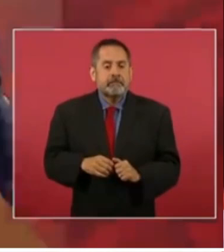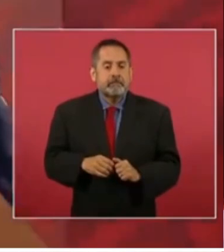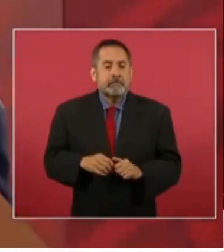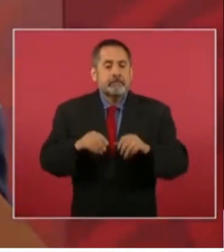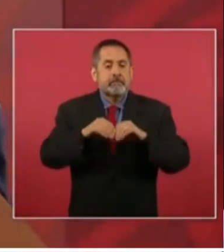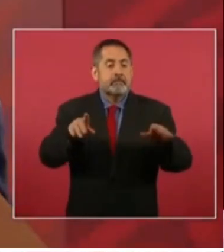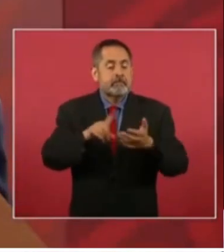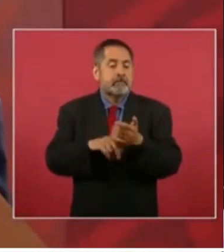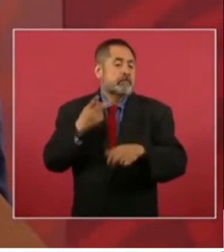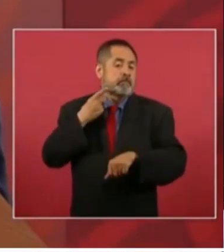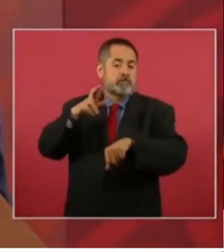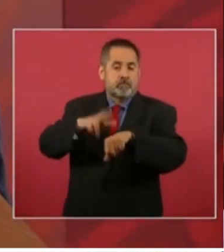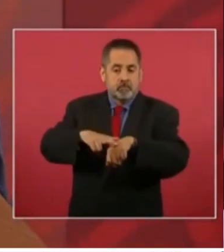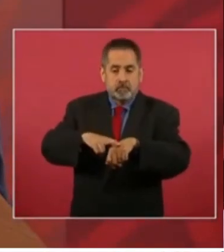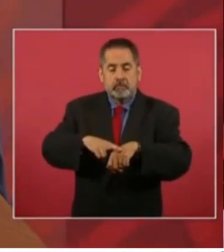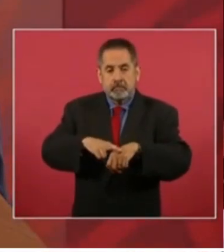que salir el procurador